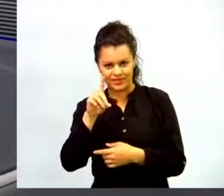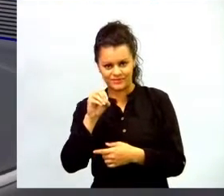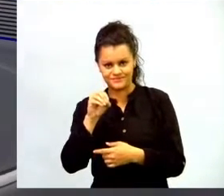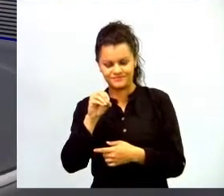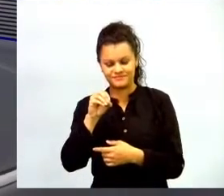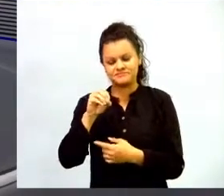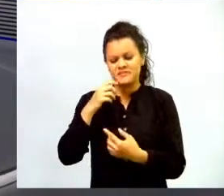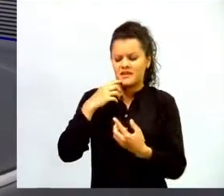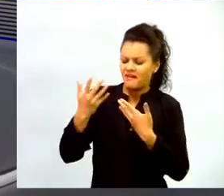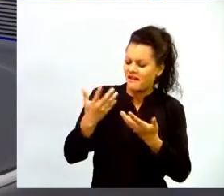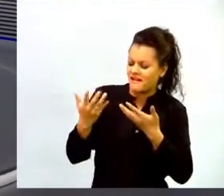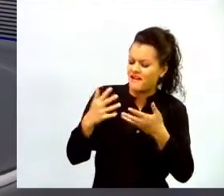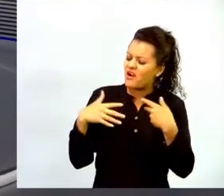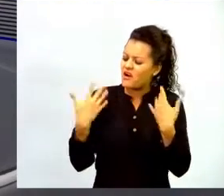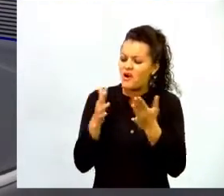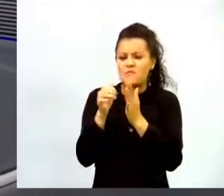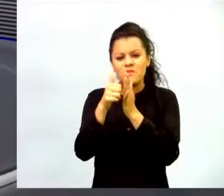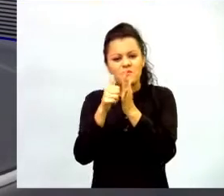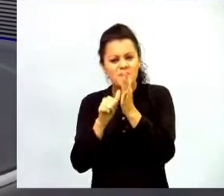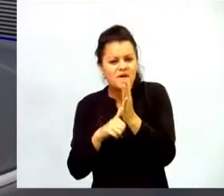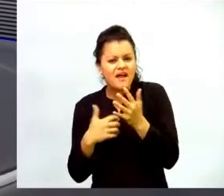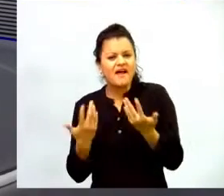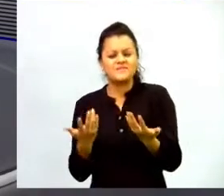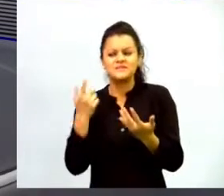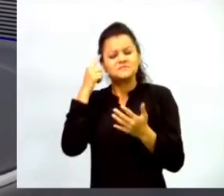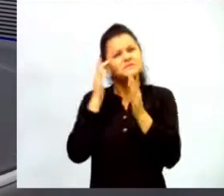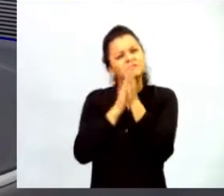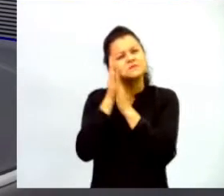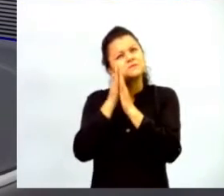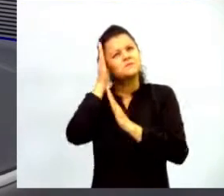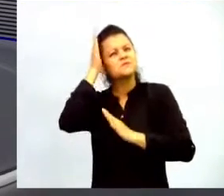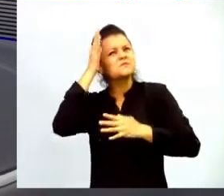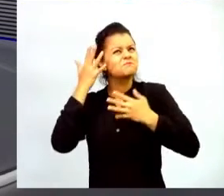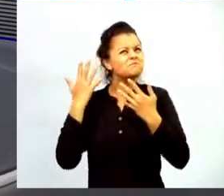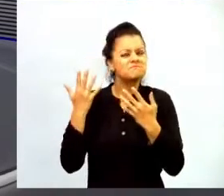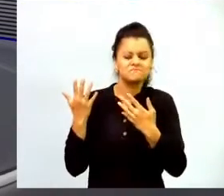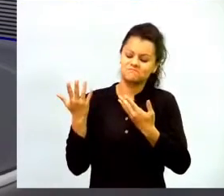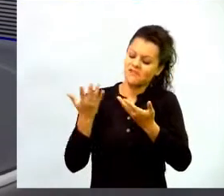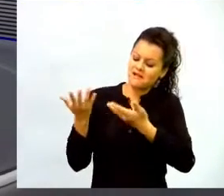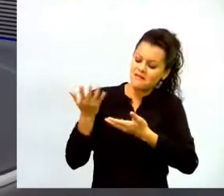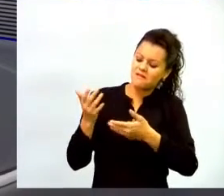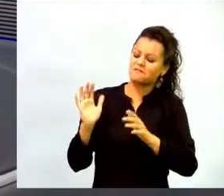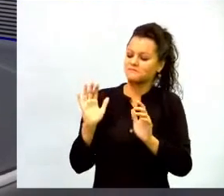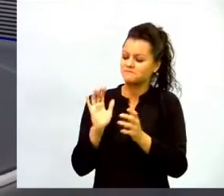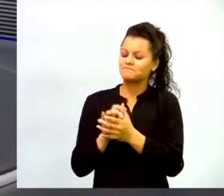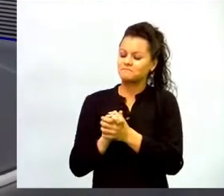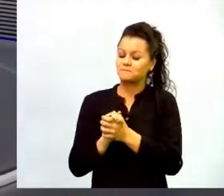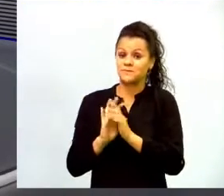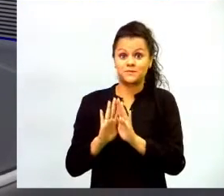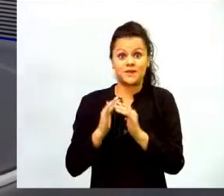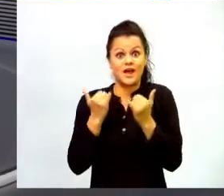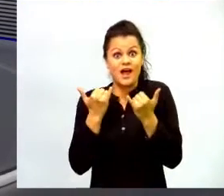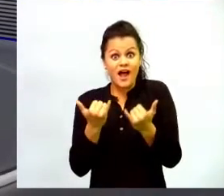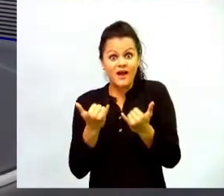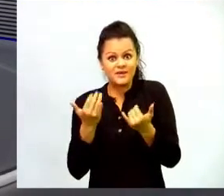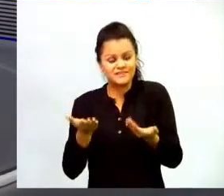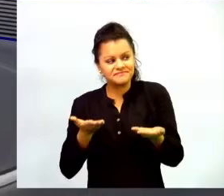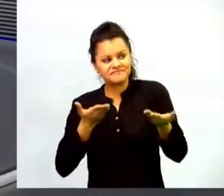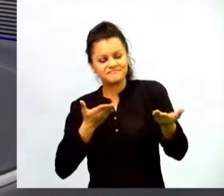el programa, sobre las expectativas que se tienen. Pero ahora vamos a tener un conversatorio muy especial,